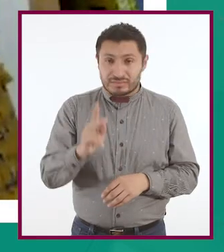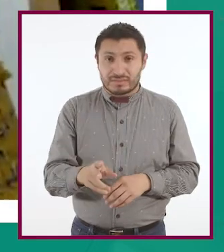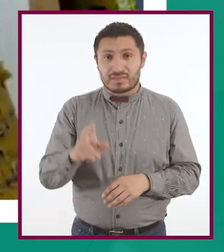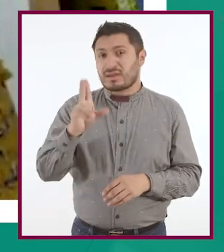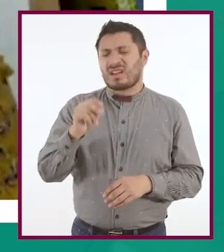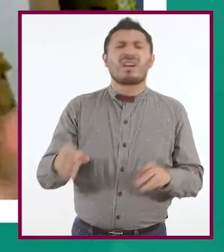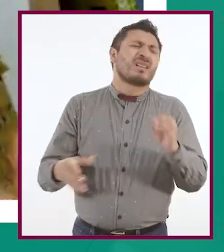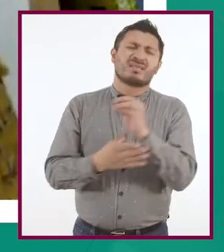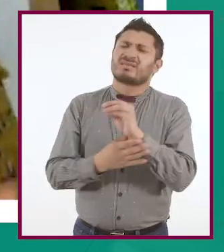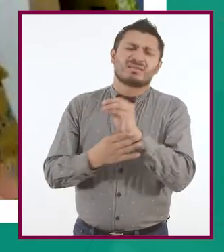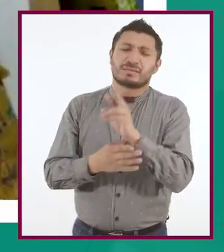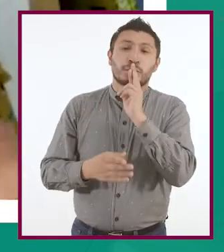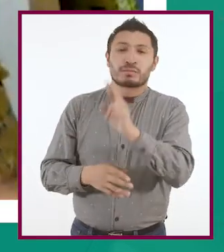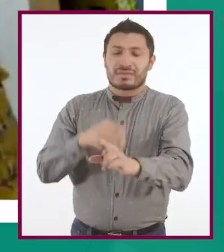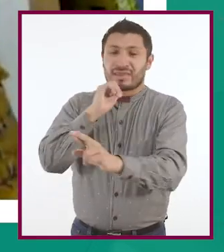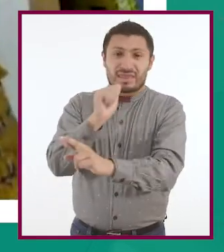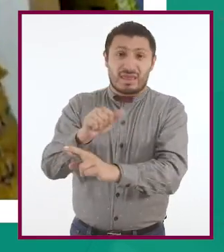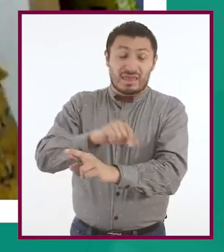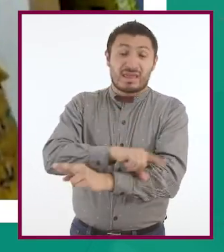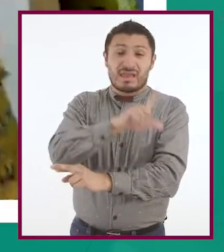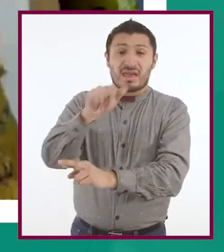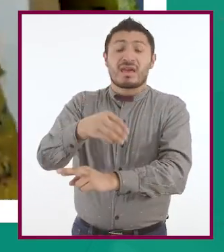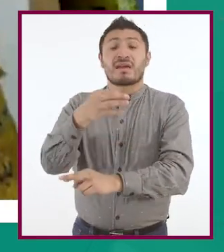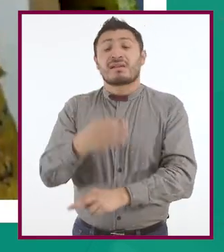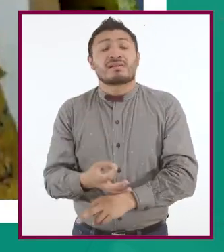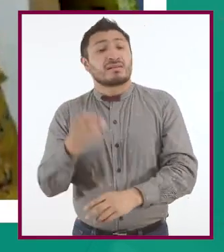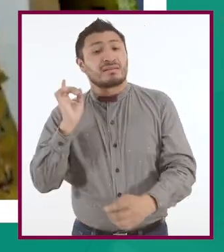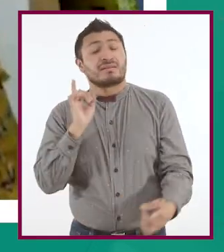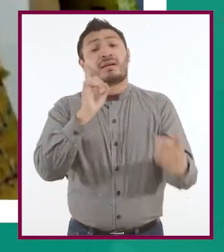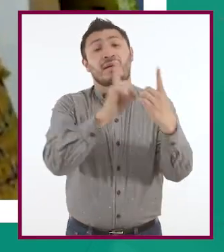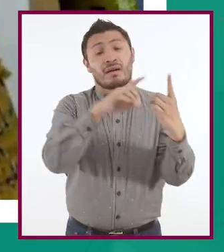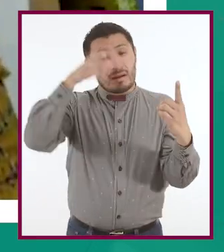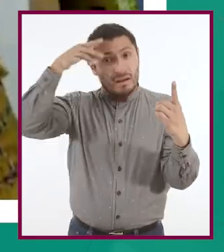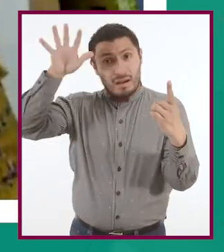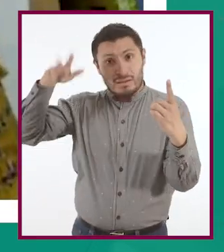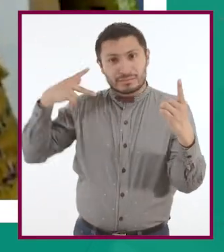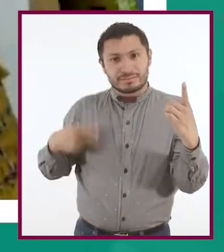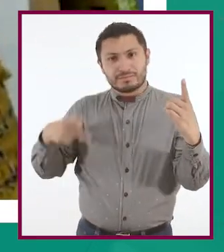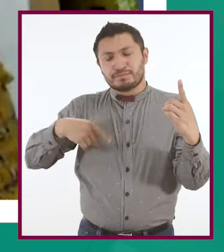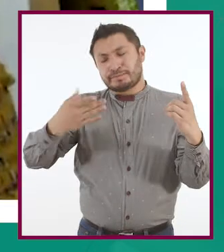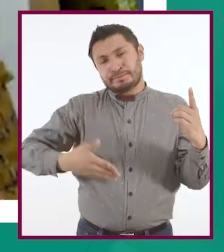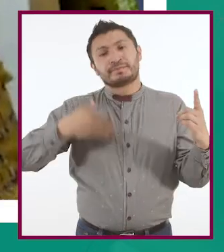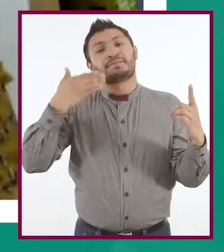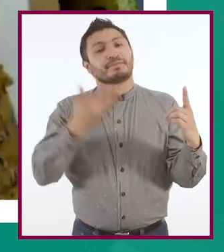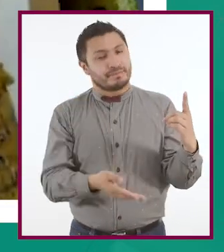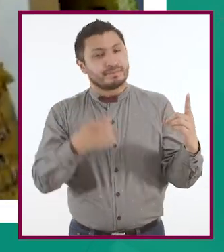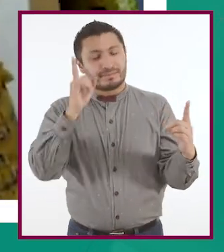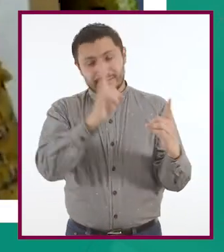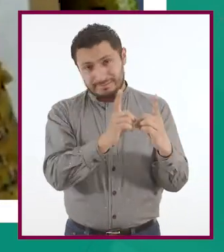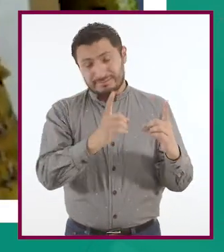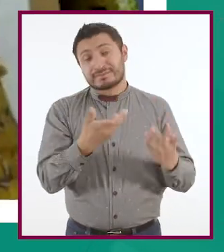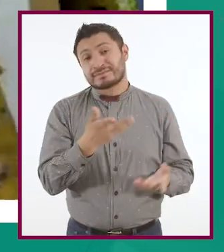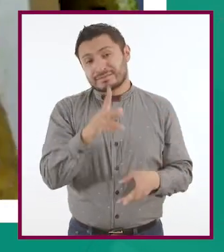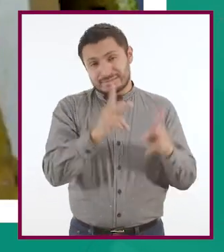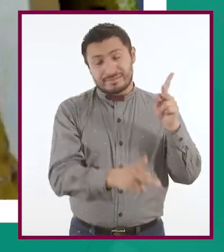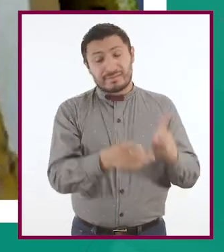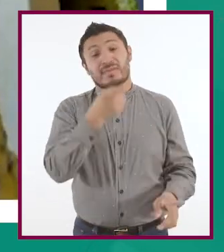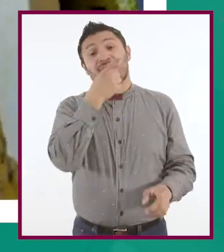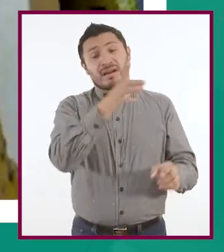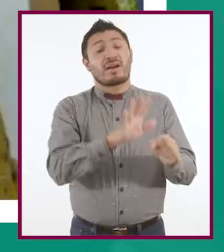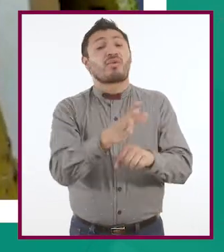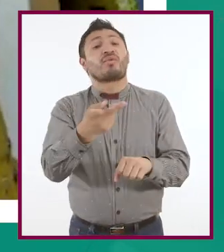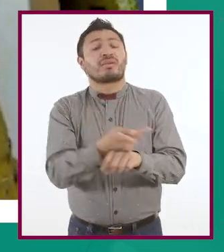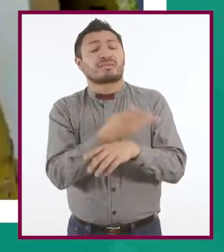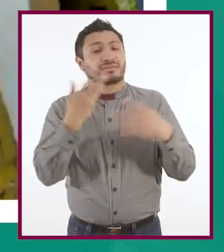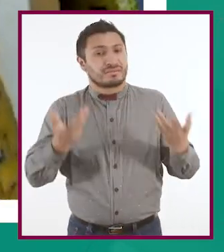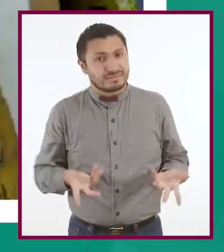respondiendo, después acudir a un adulto o a alguna persona a la que le tengamos la suficiente confianza para contarle lo